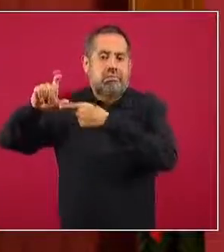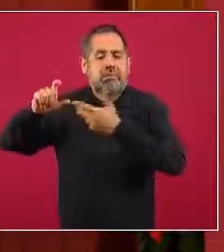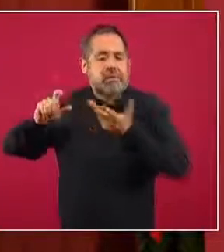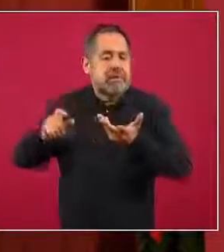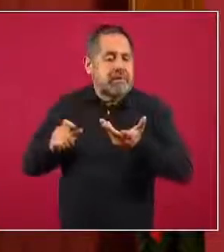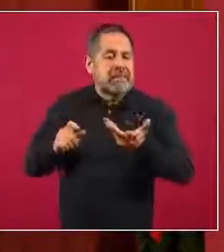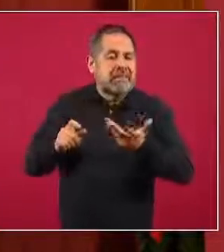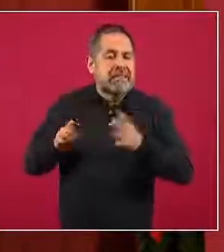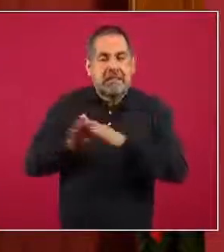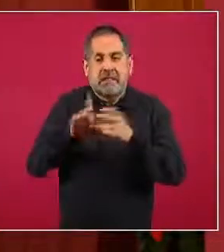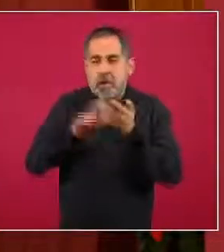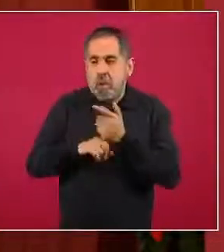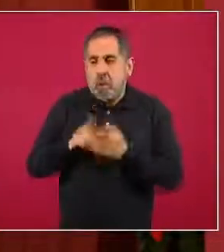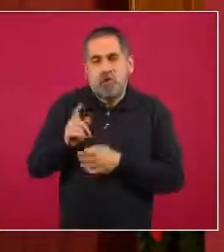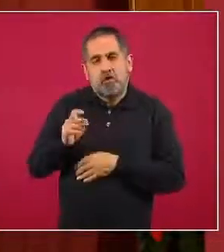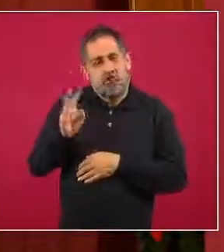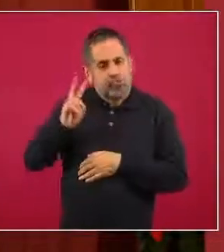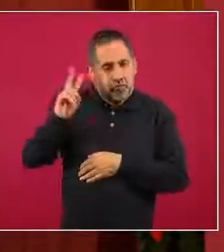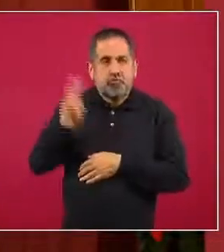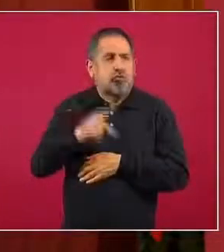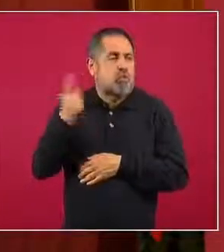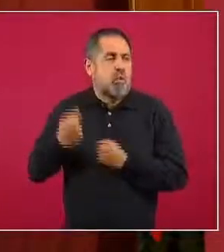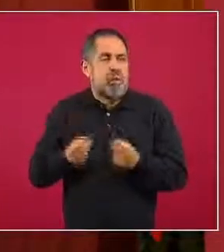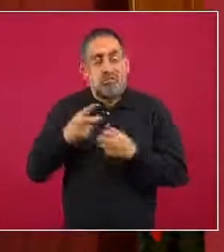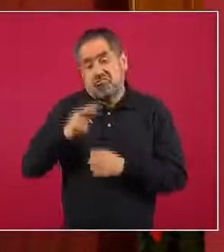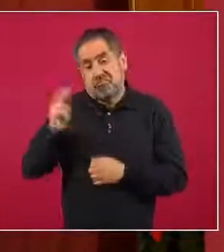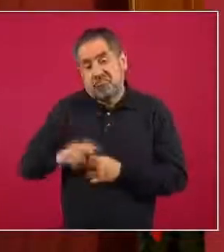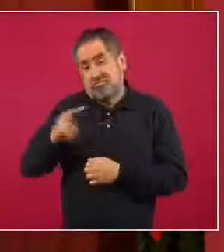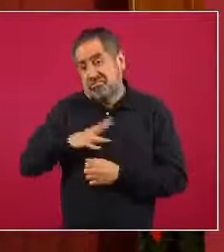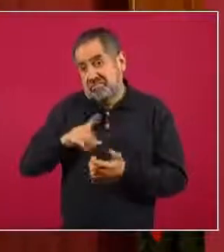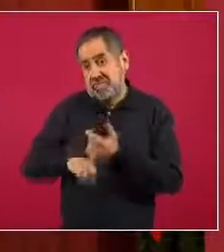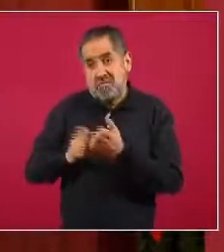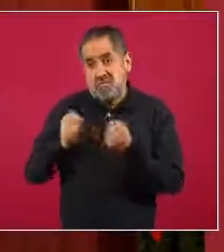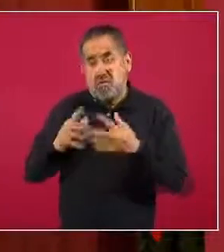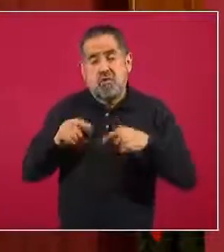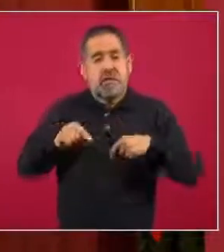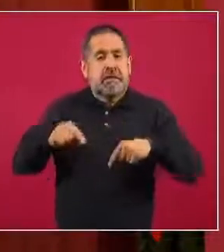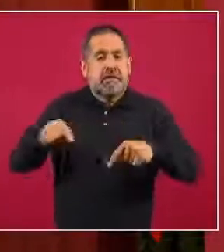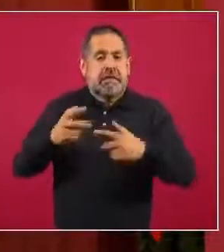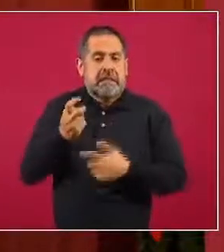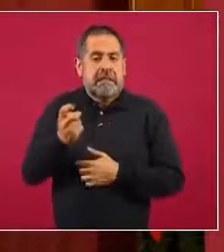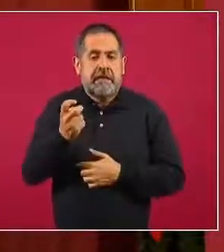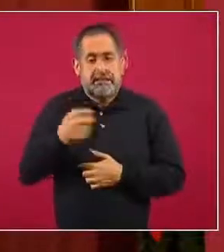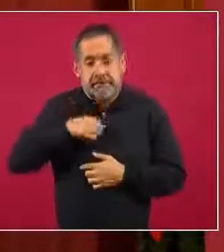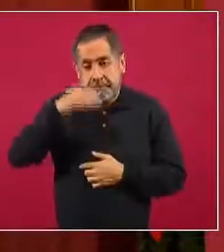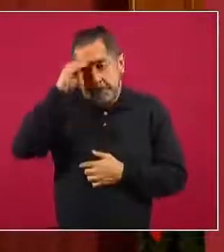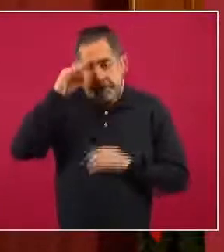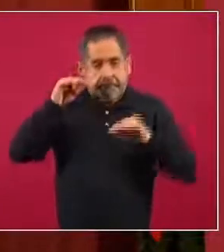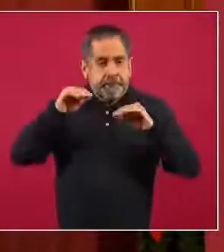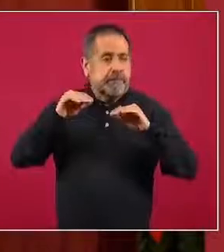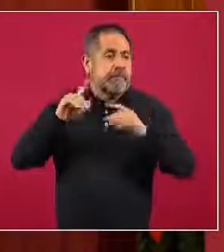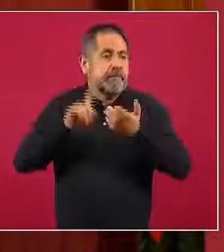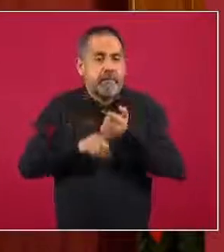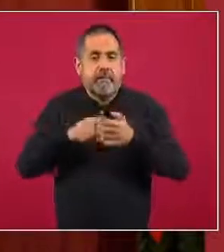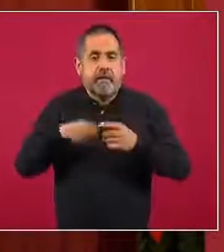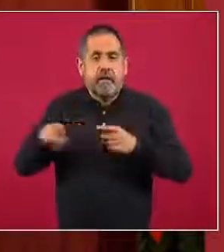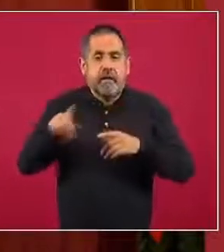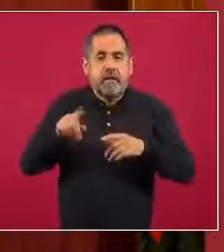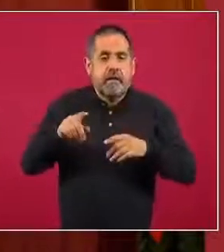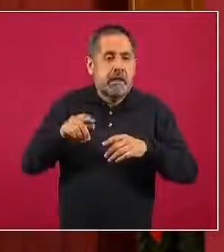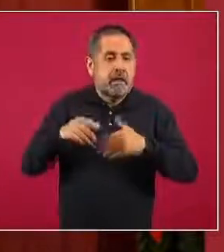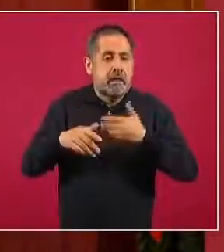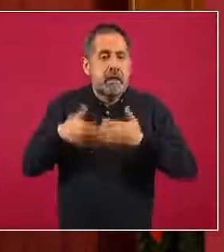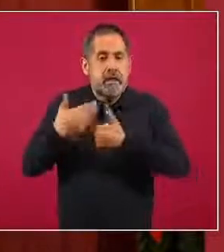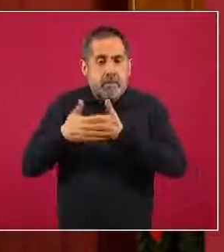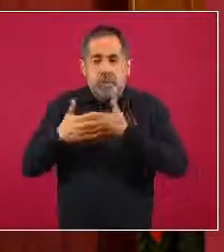permiten estar mucho más cercanos a la realidad y en la medida que la red de laboratorios empiece a retomar sus